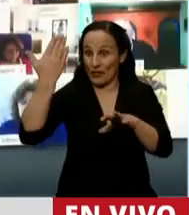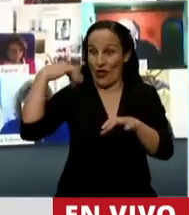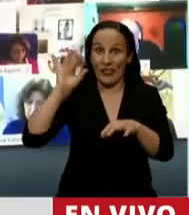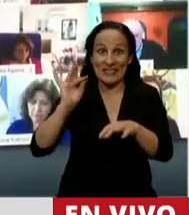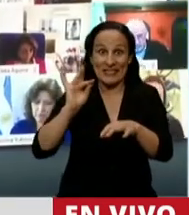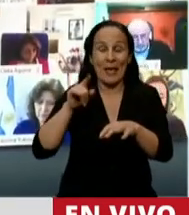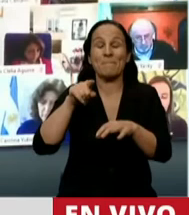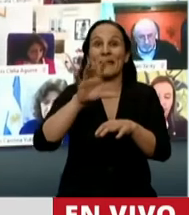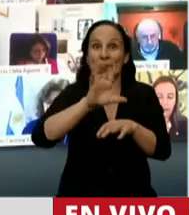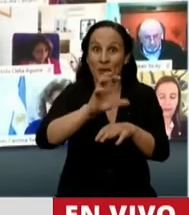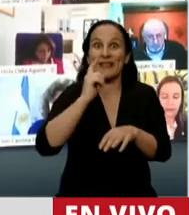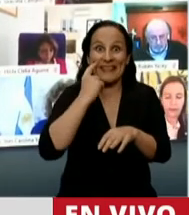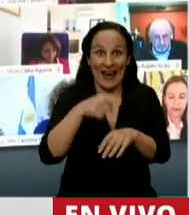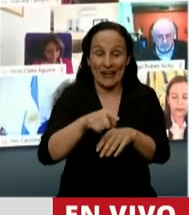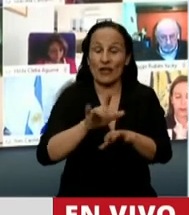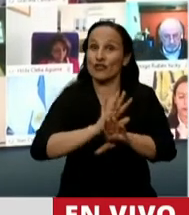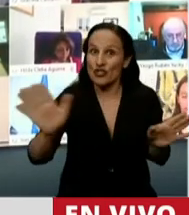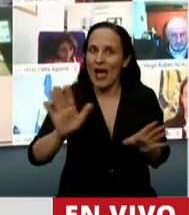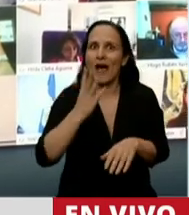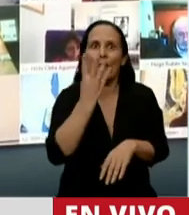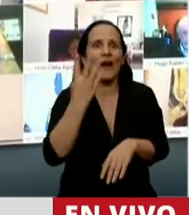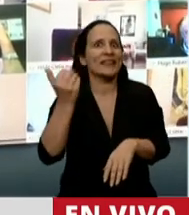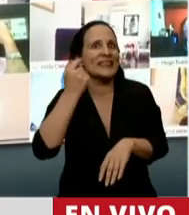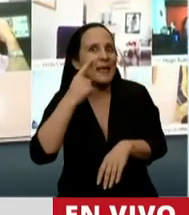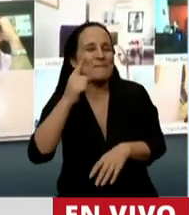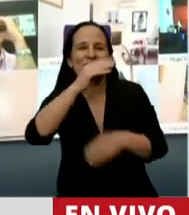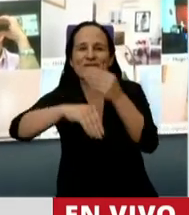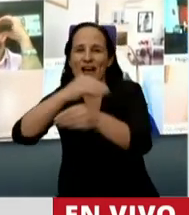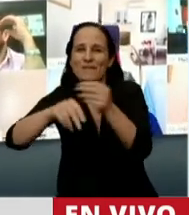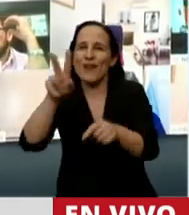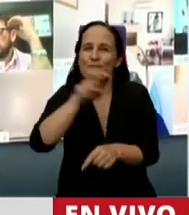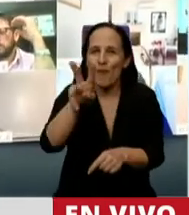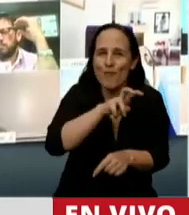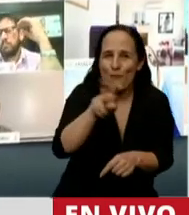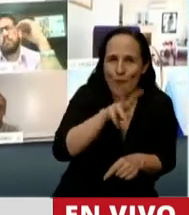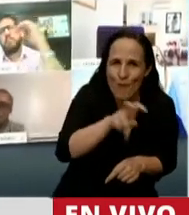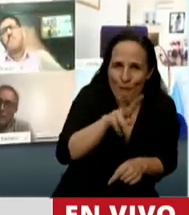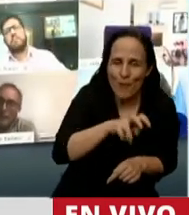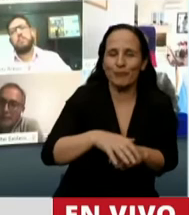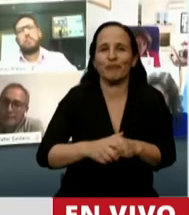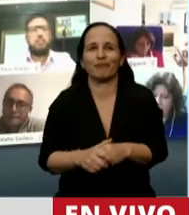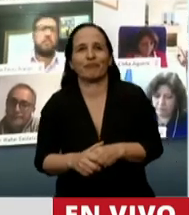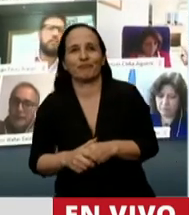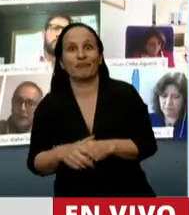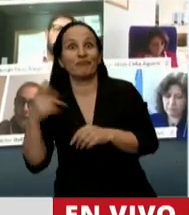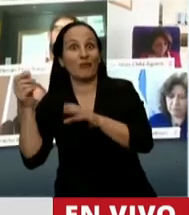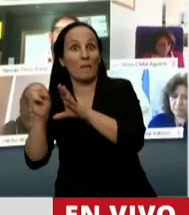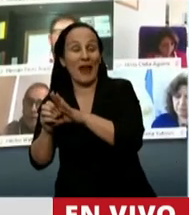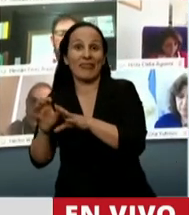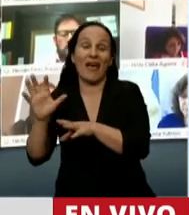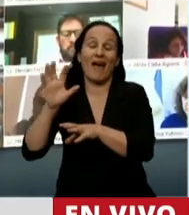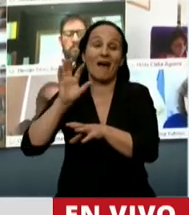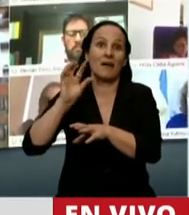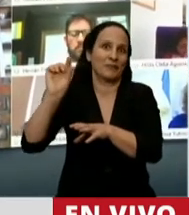ya alcanza a 46.000 familias entrerrianas. Los fondos a nivel provincial que se han